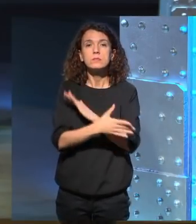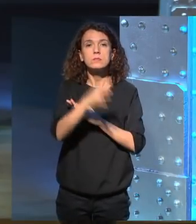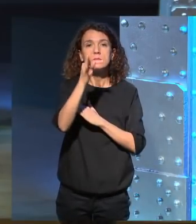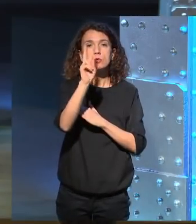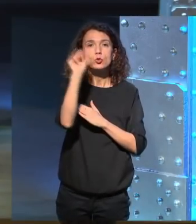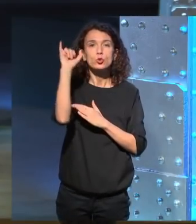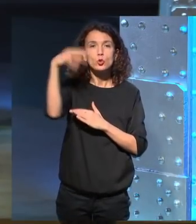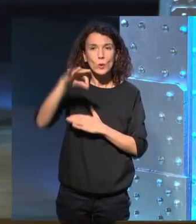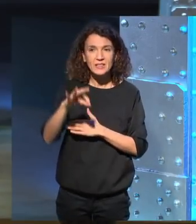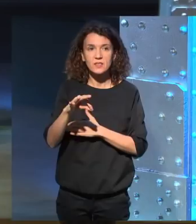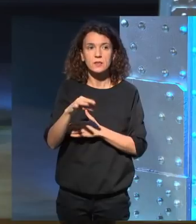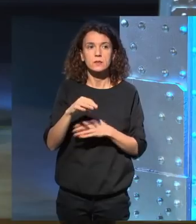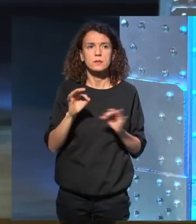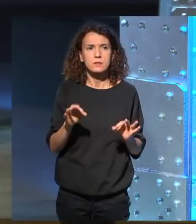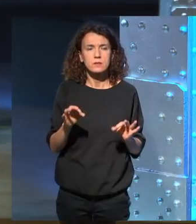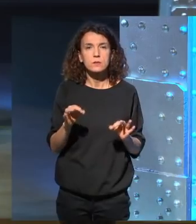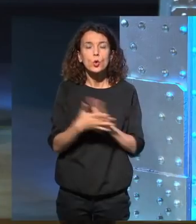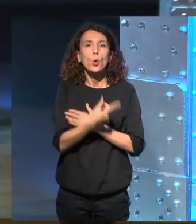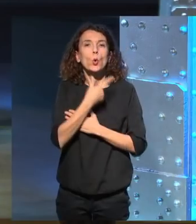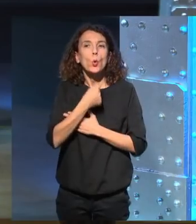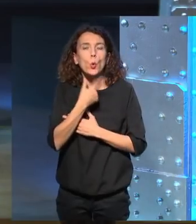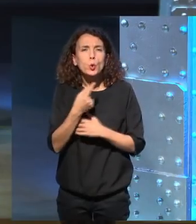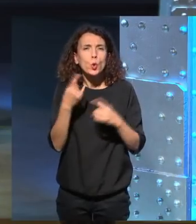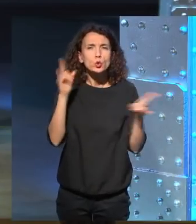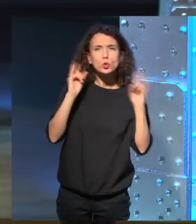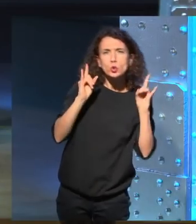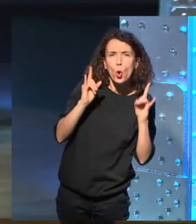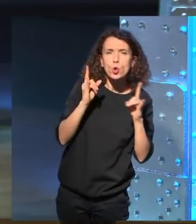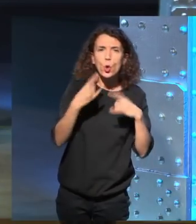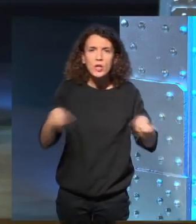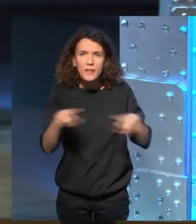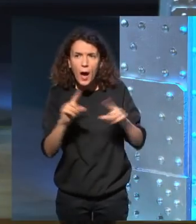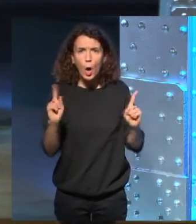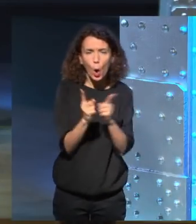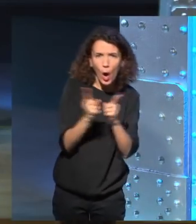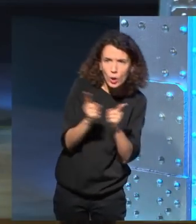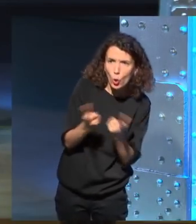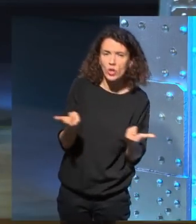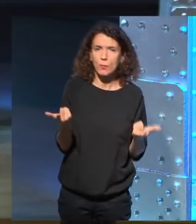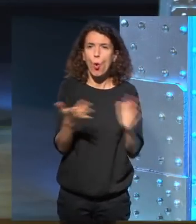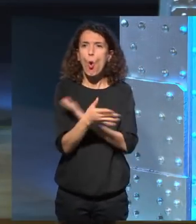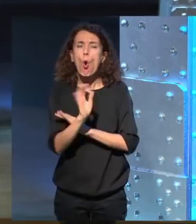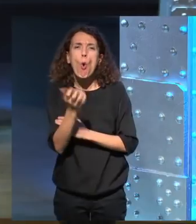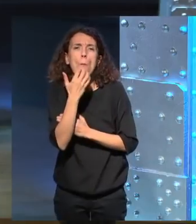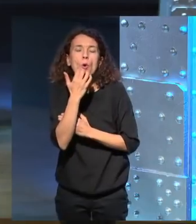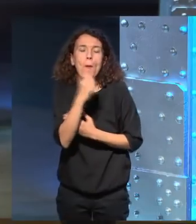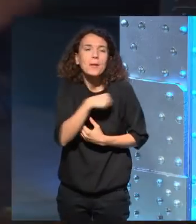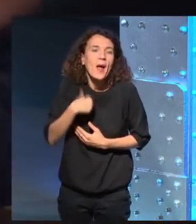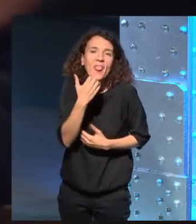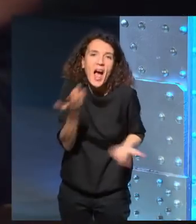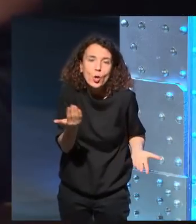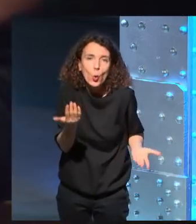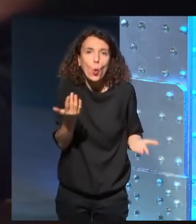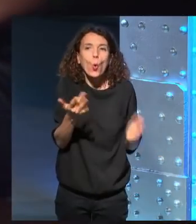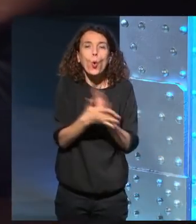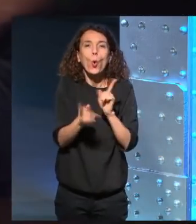¿por qué la elección de ese título? si es quizás un gusto por la sonoridad si es un acrónimo no sé si es una a lo mejor una broma privada o